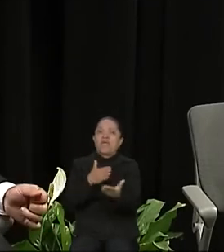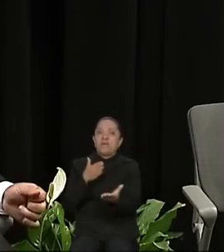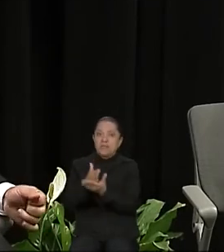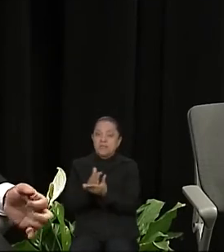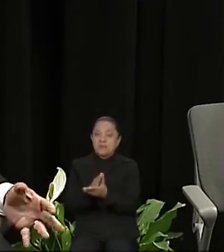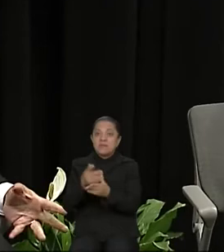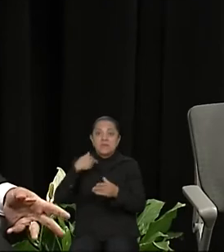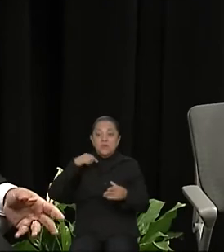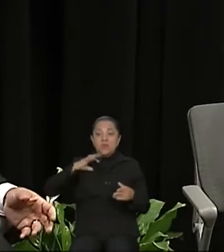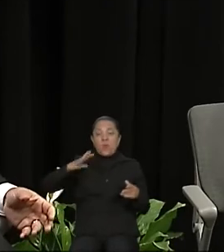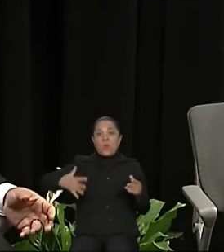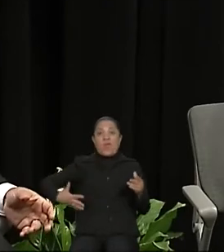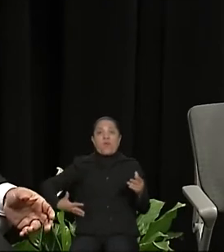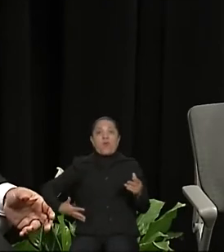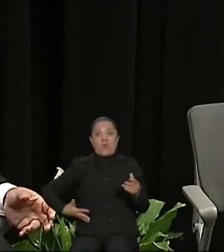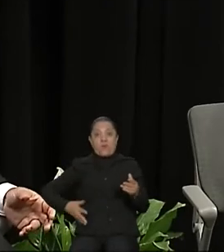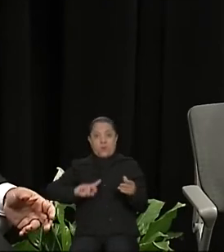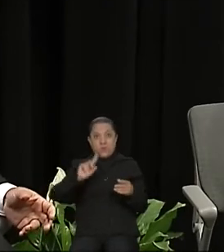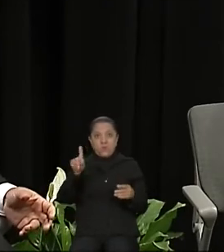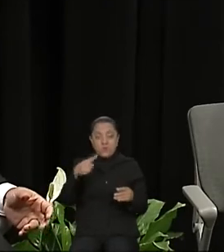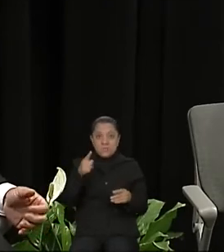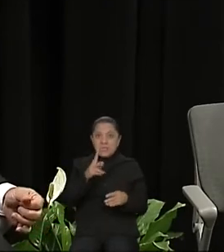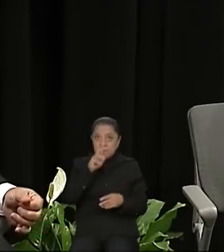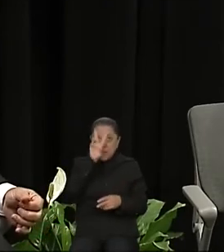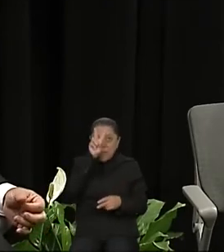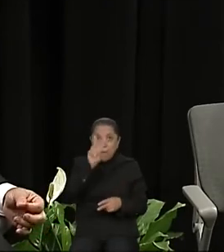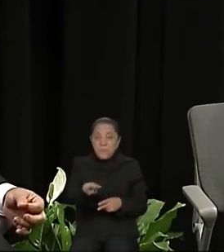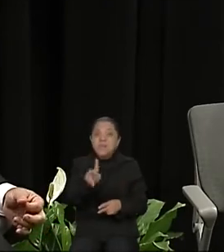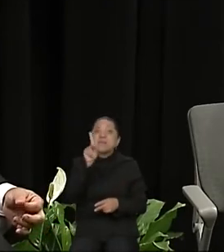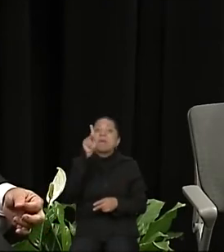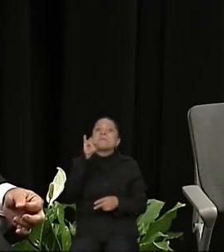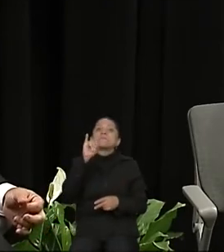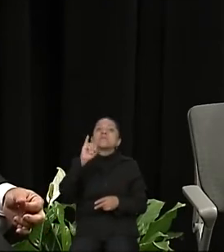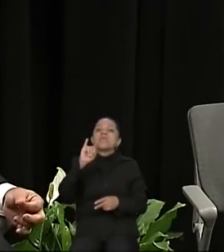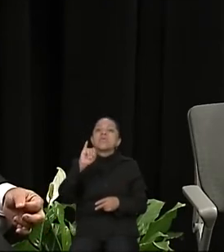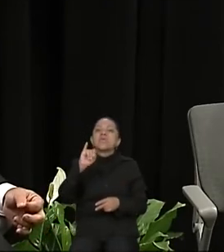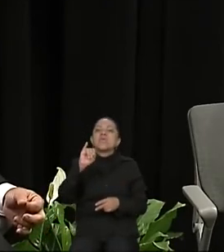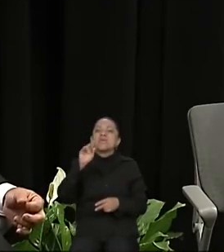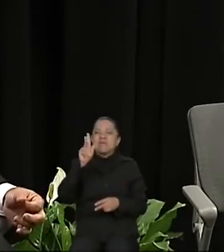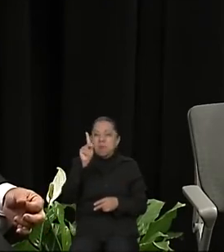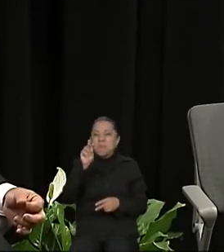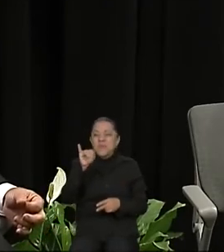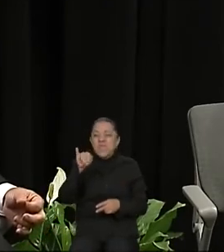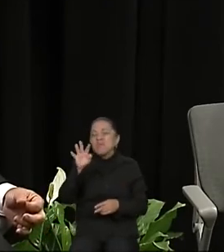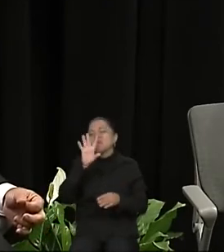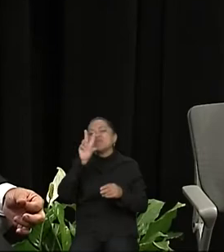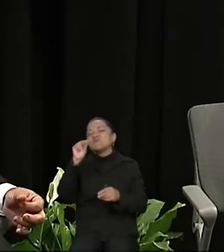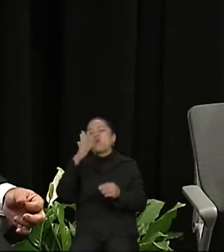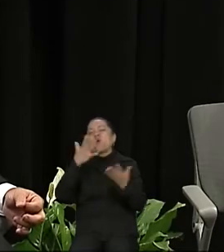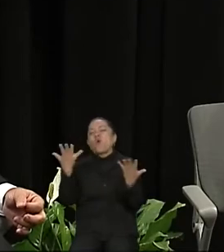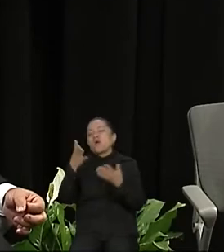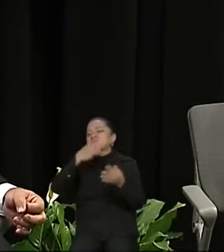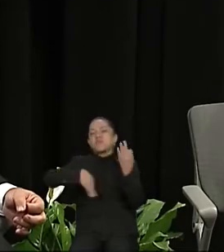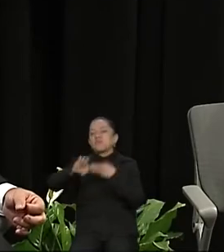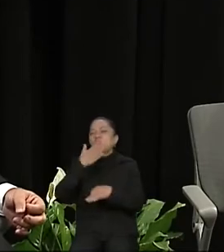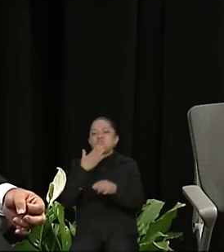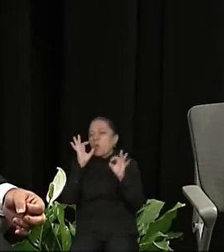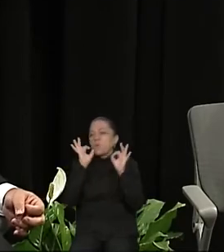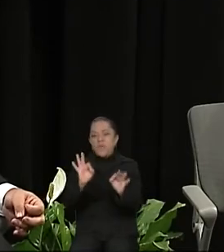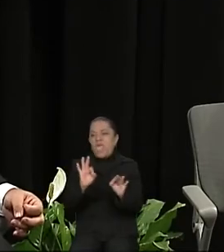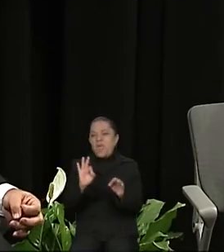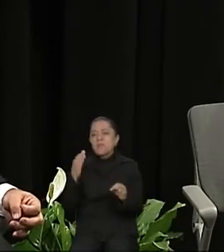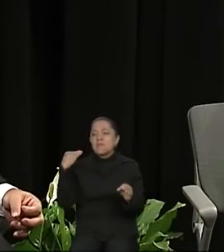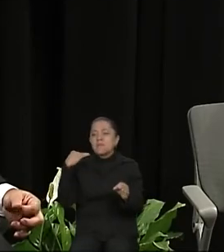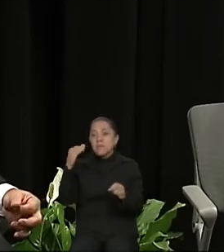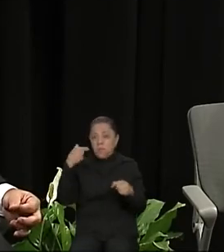serlo. Si bien es cierto, el PRI no ha hecho todo bien en este trayecto, yo no tengo la culpa. Yo soy Lilia y